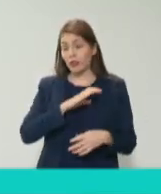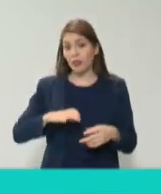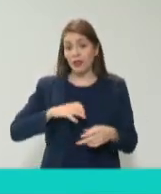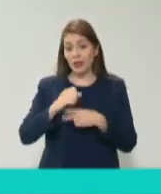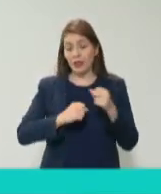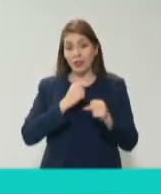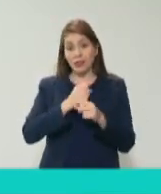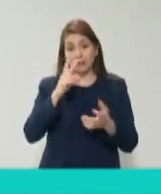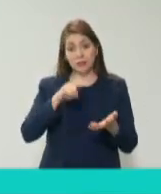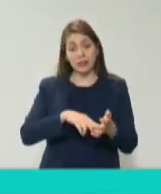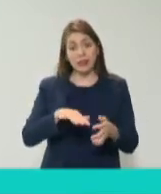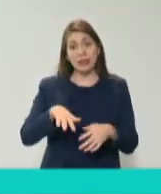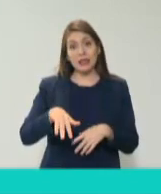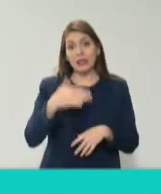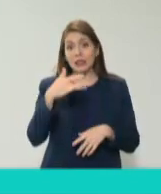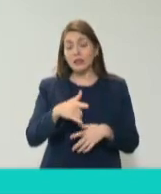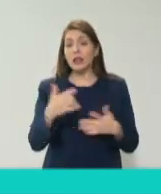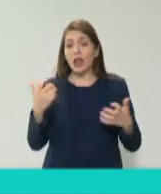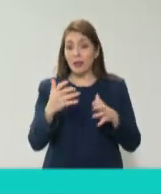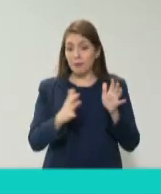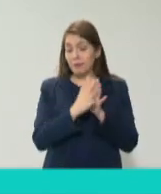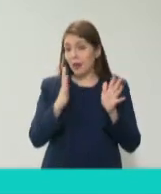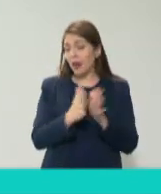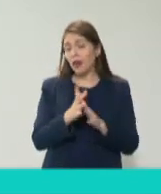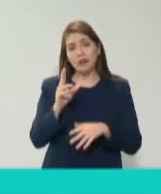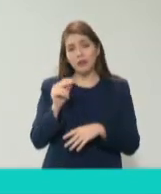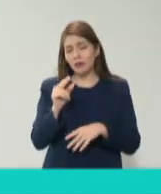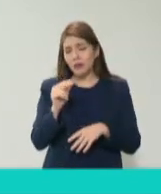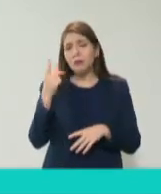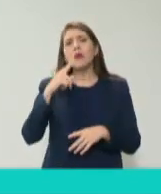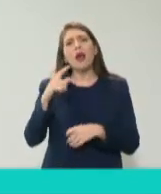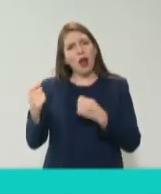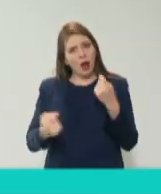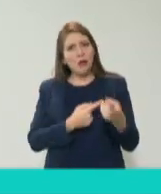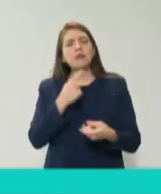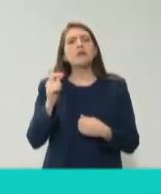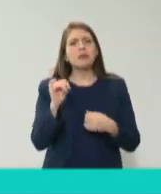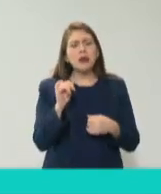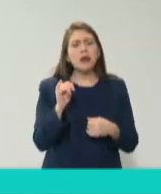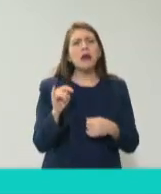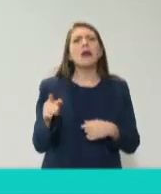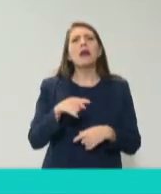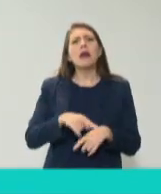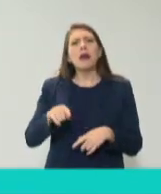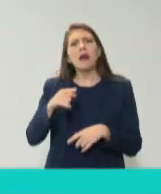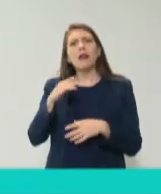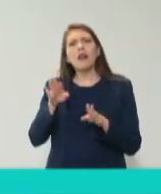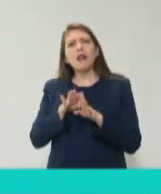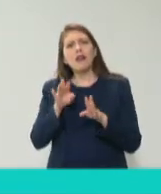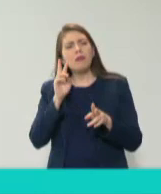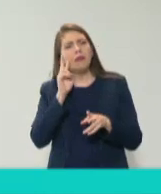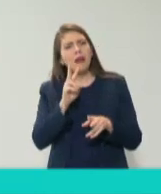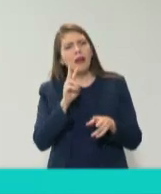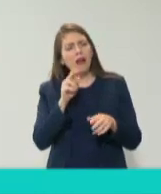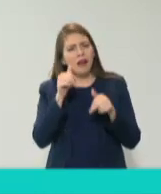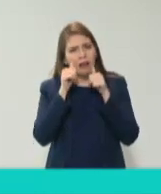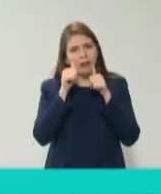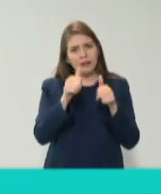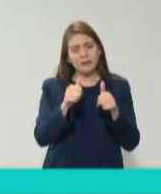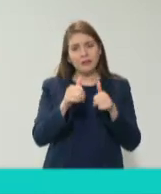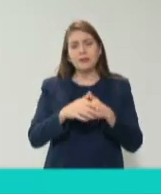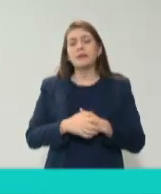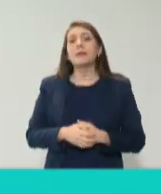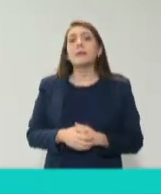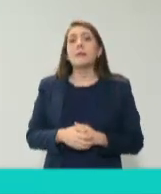subieran su 3 de 3 pero algunos lo hicieron y empezó a llamar la atención de los medios y entonces aprovechando